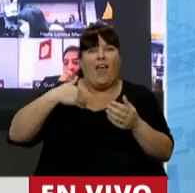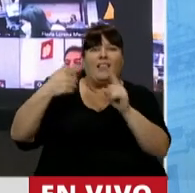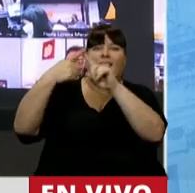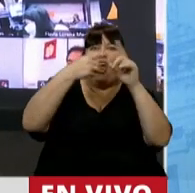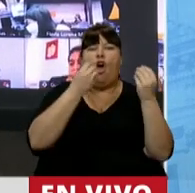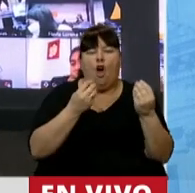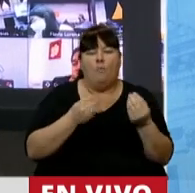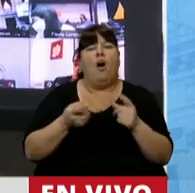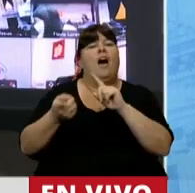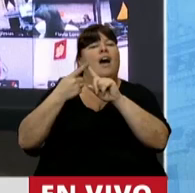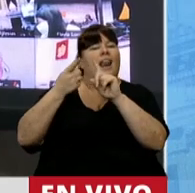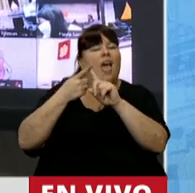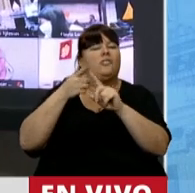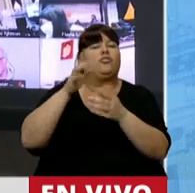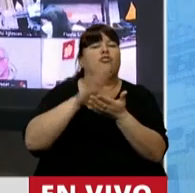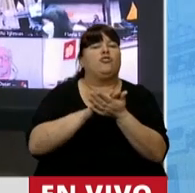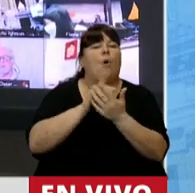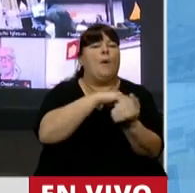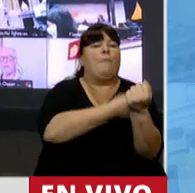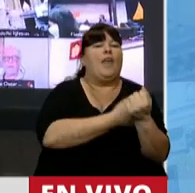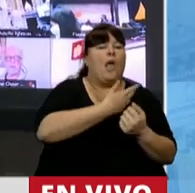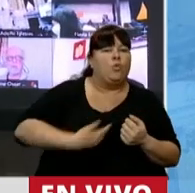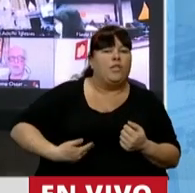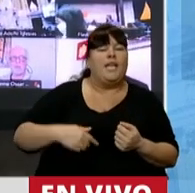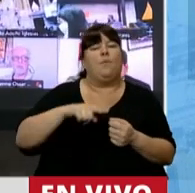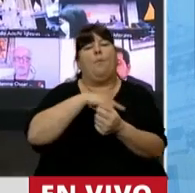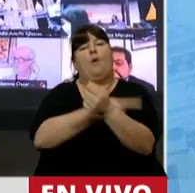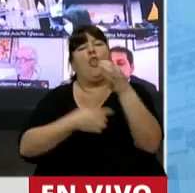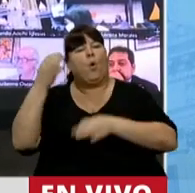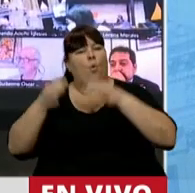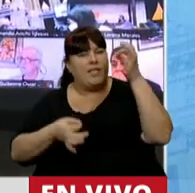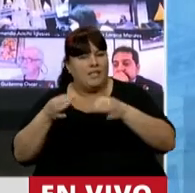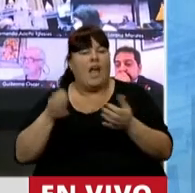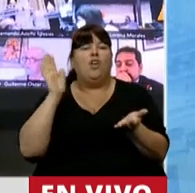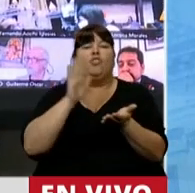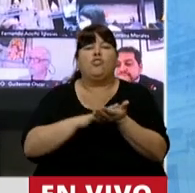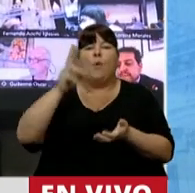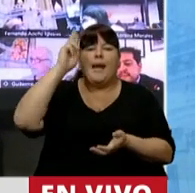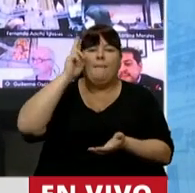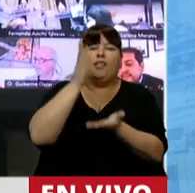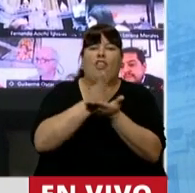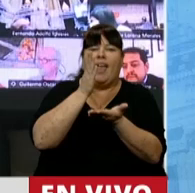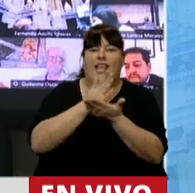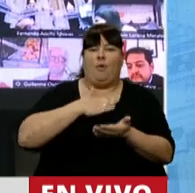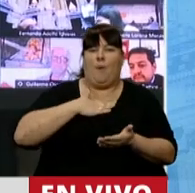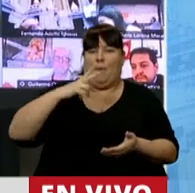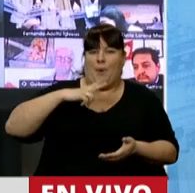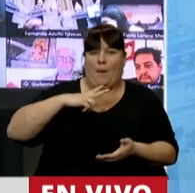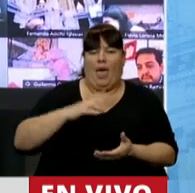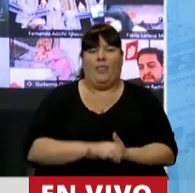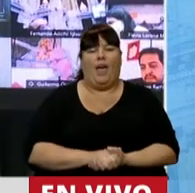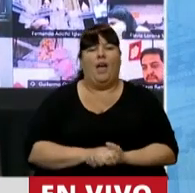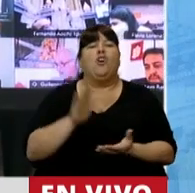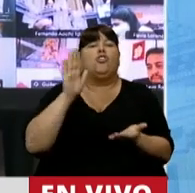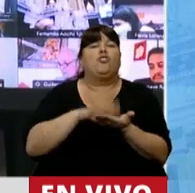sobre la relación entre el poder ejecutivo y el poder judicial sobre el respeto al derecho a la propiedad privada